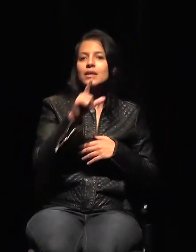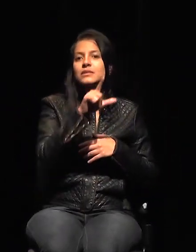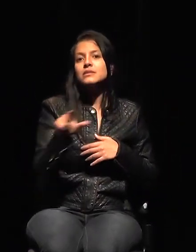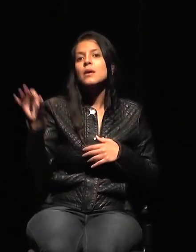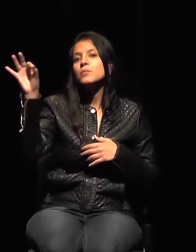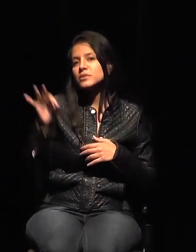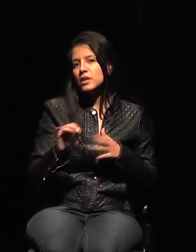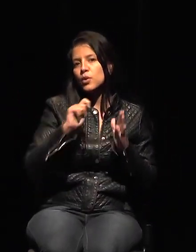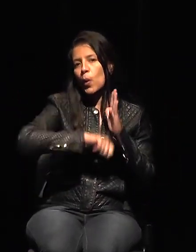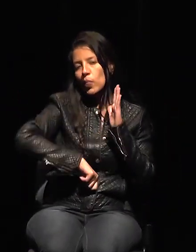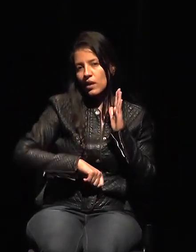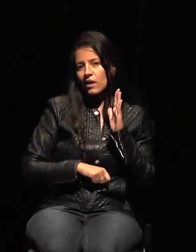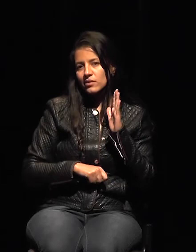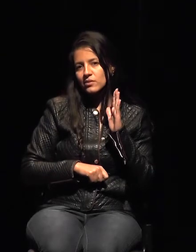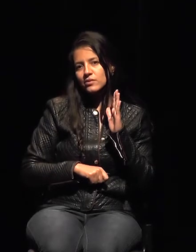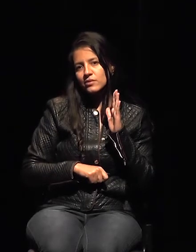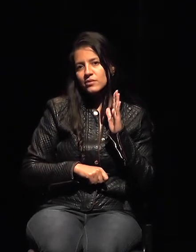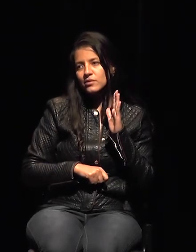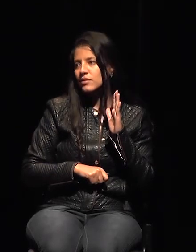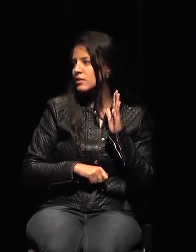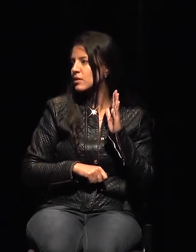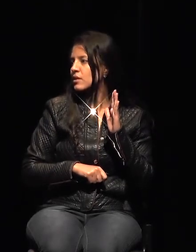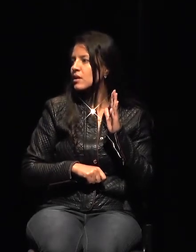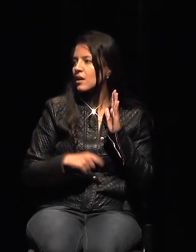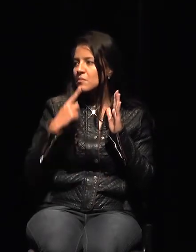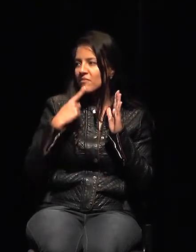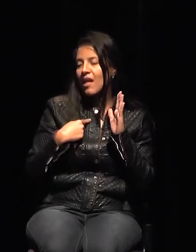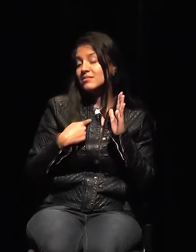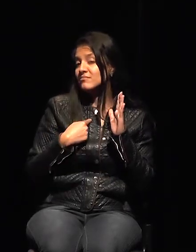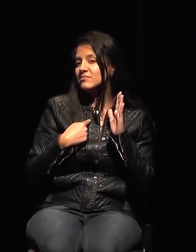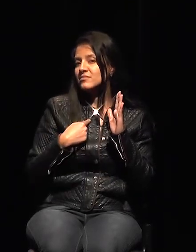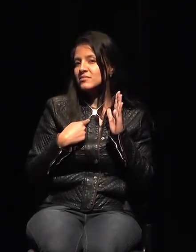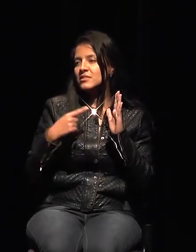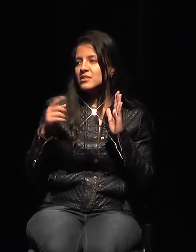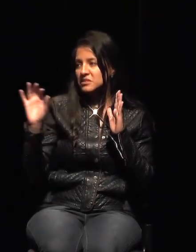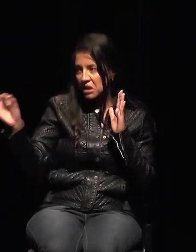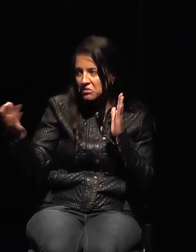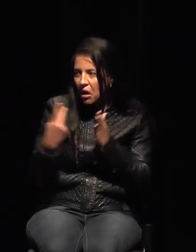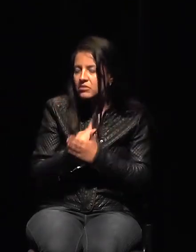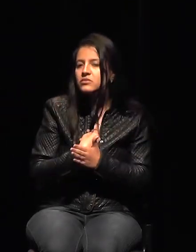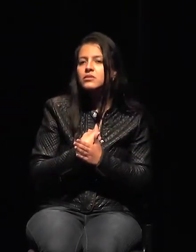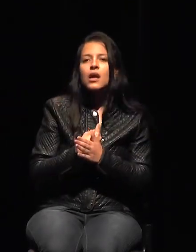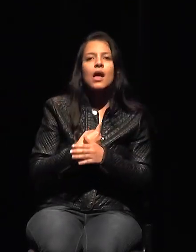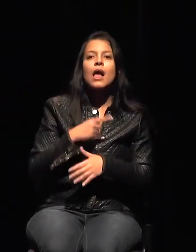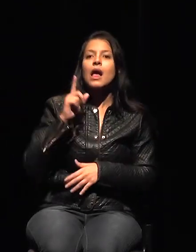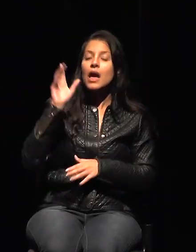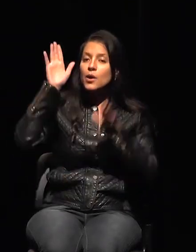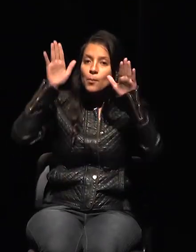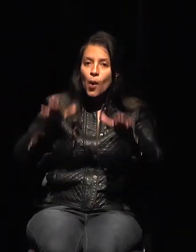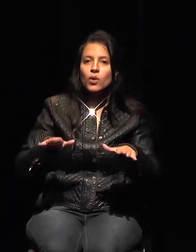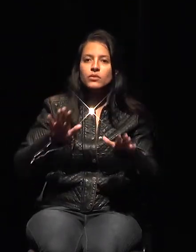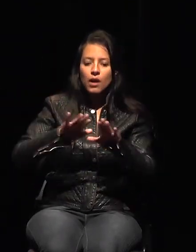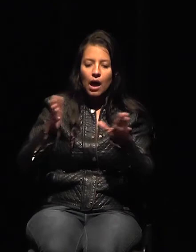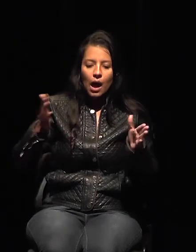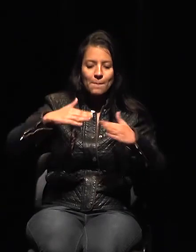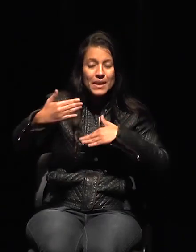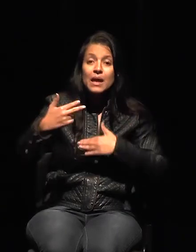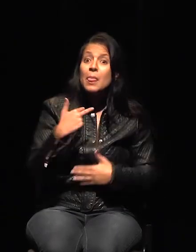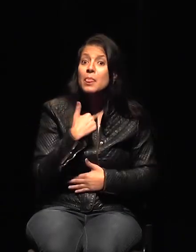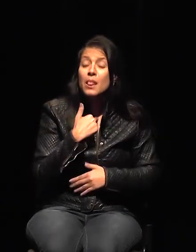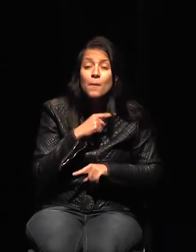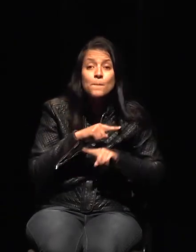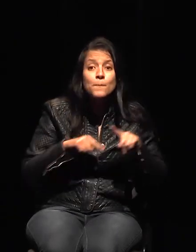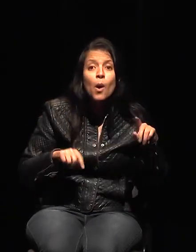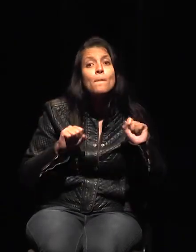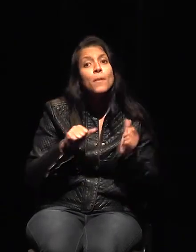firmamos diciendo que las cajas no podrán abrirse en el aeropuerto.